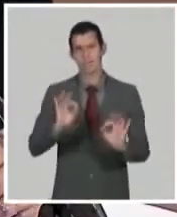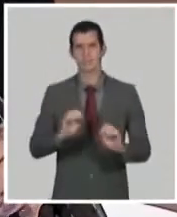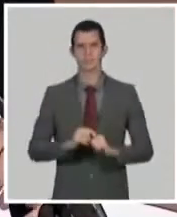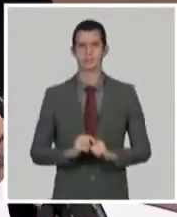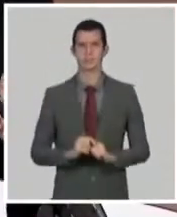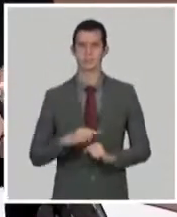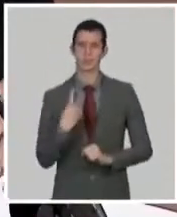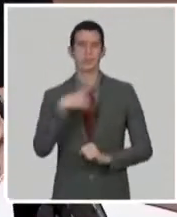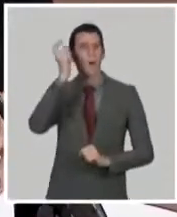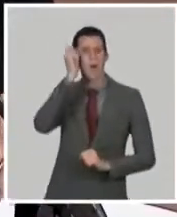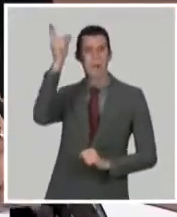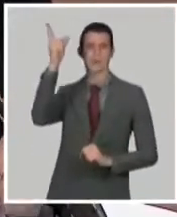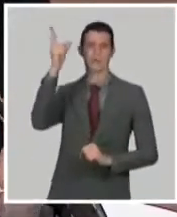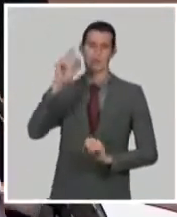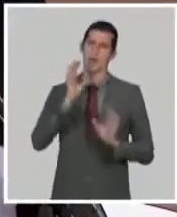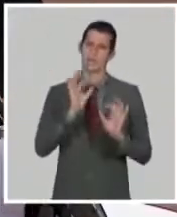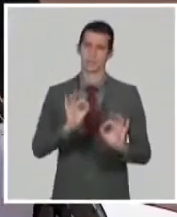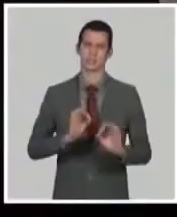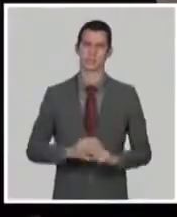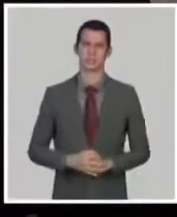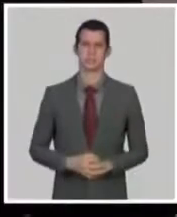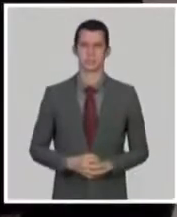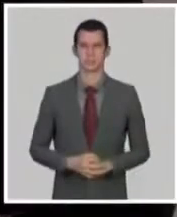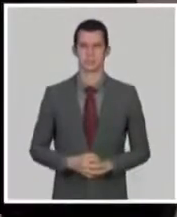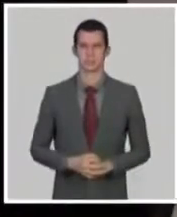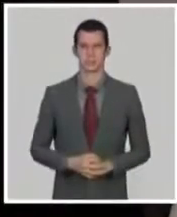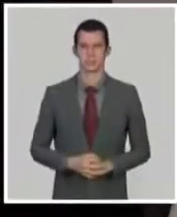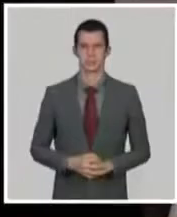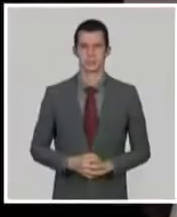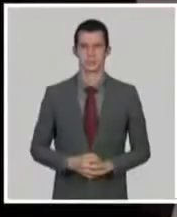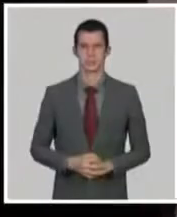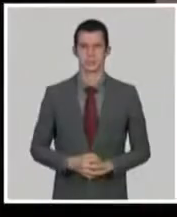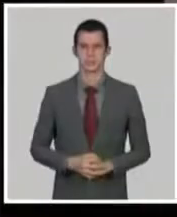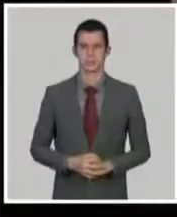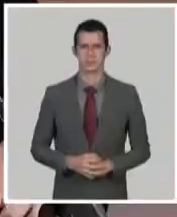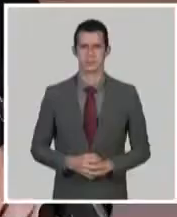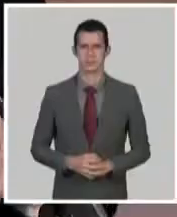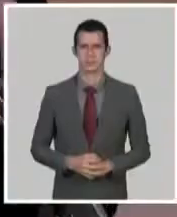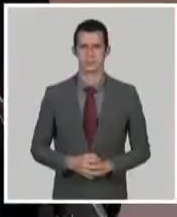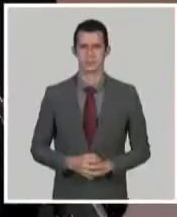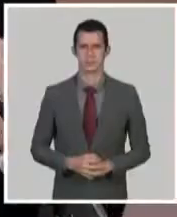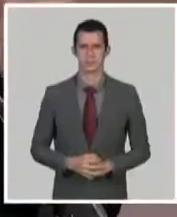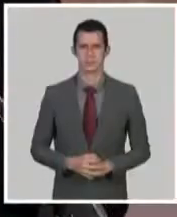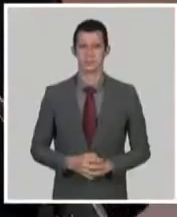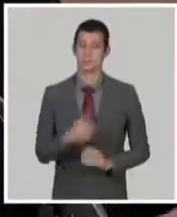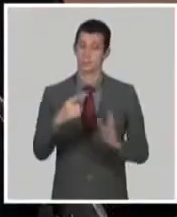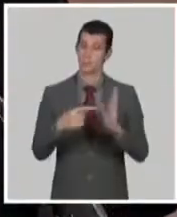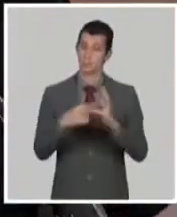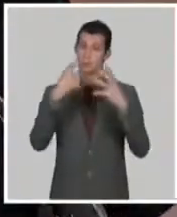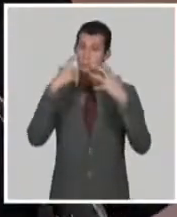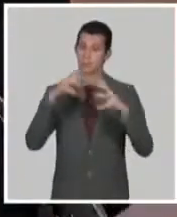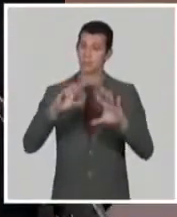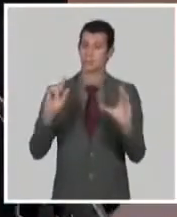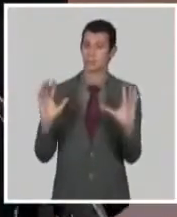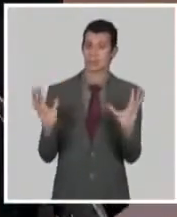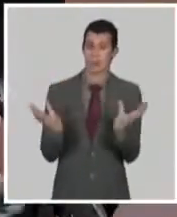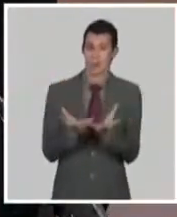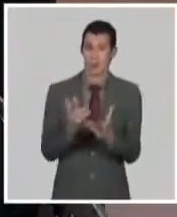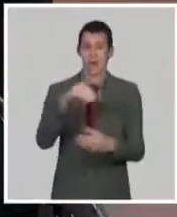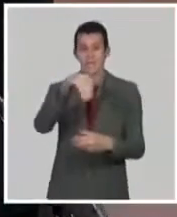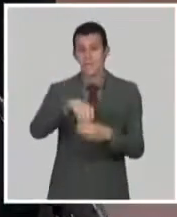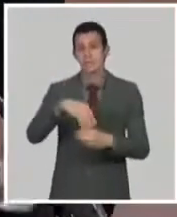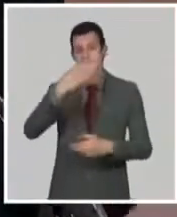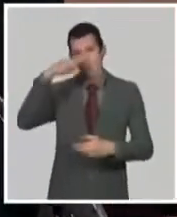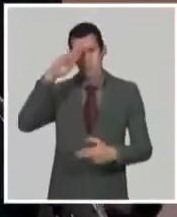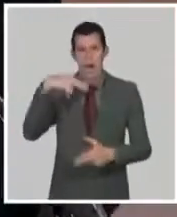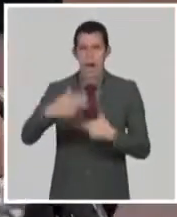que eso también es independencia y soberanía. Muy importante en estos tiempos. Exactamente. Y en este caso, pongo un ejemplo que es muy conocido por